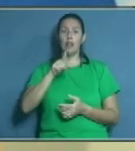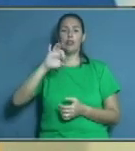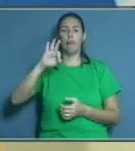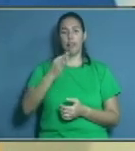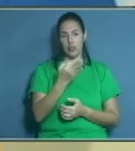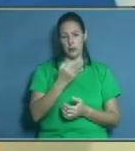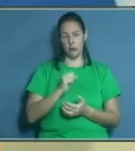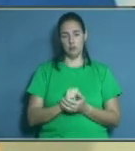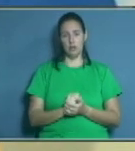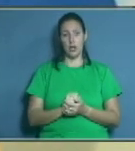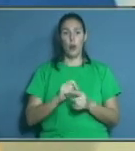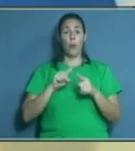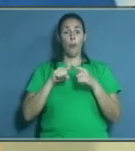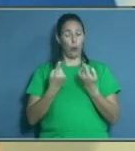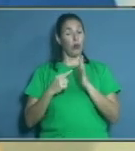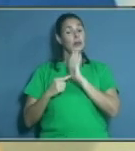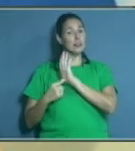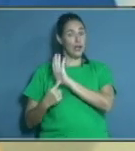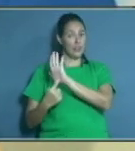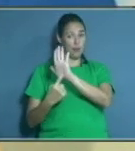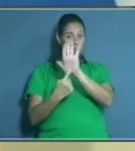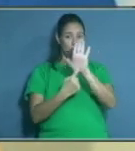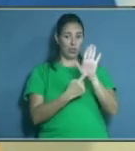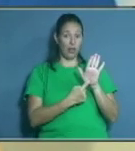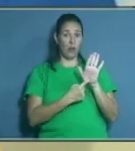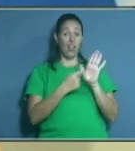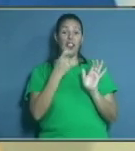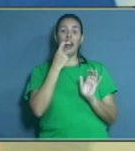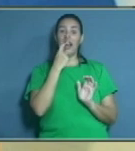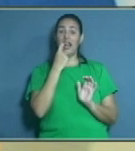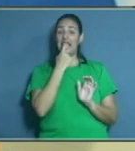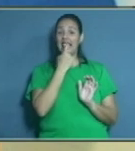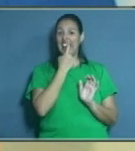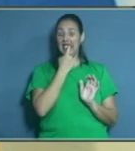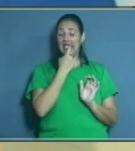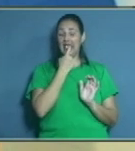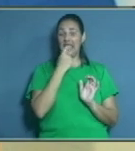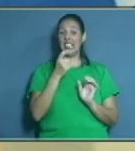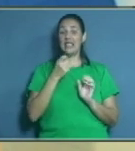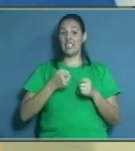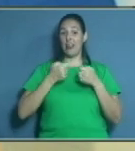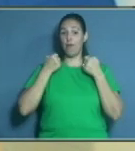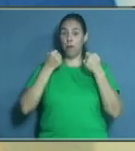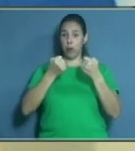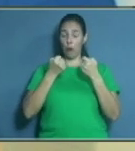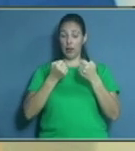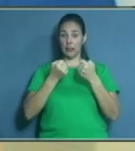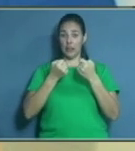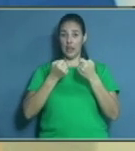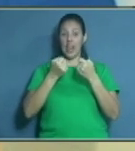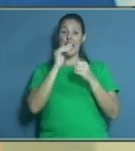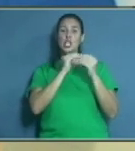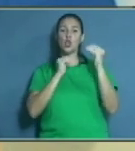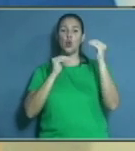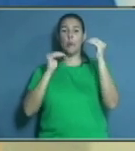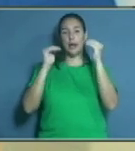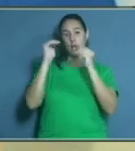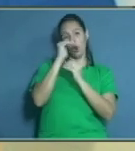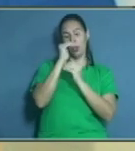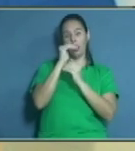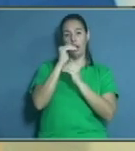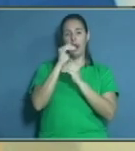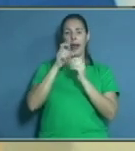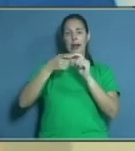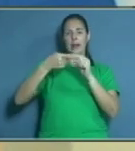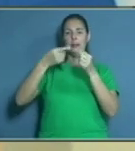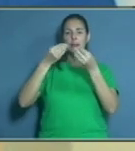so, porque está demostrado que la dureza del esmalte dental, que es el tejido que recubre los dientes, es superior al de esos reten